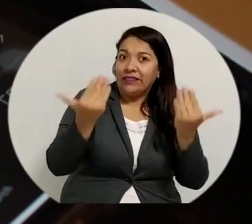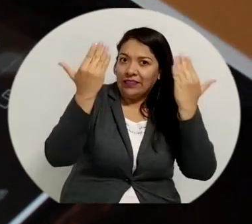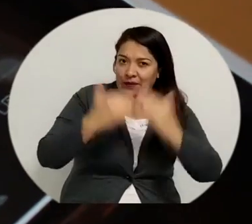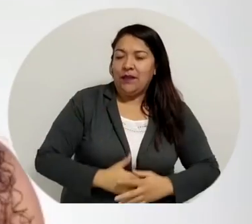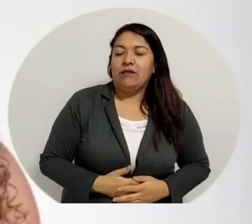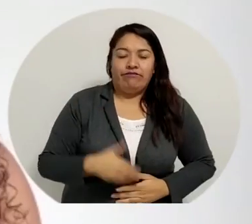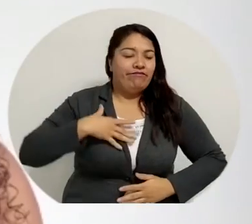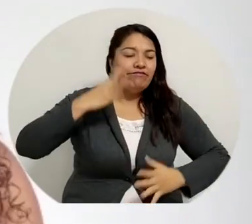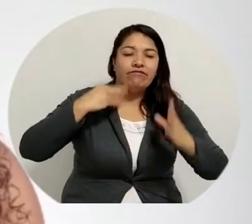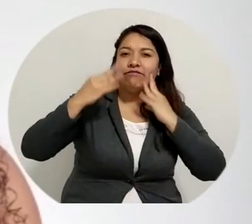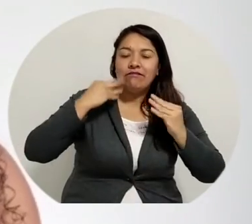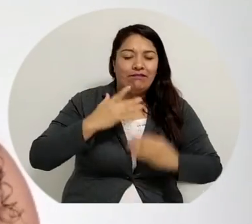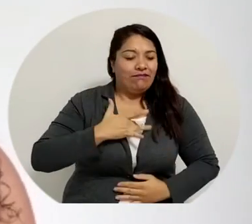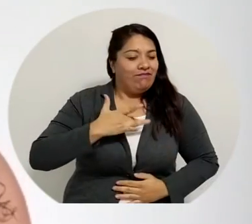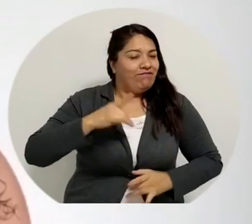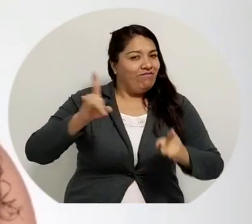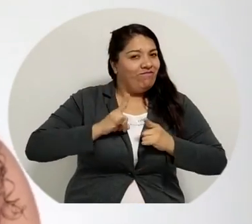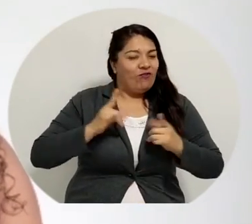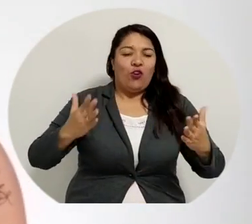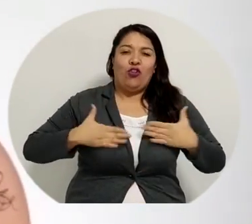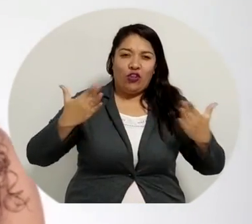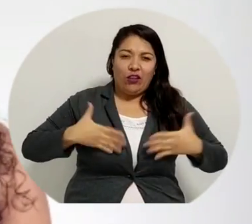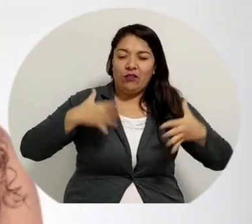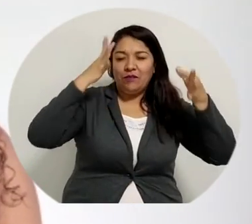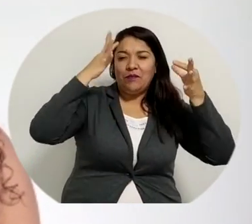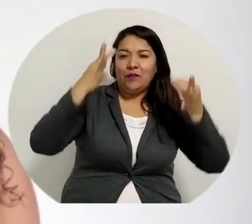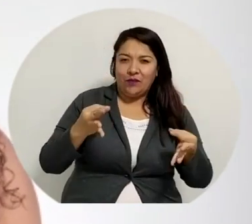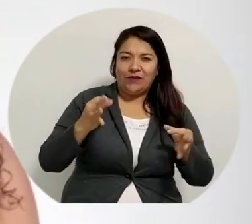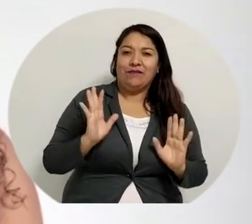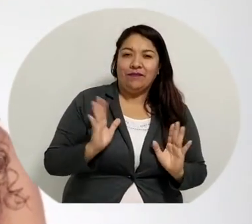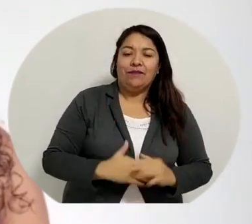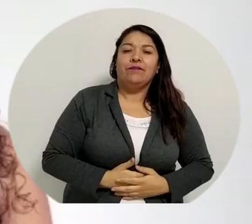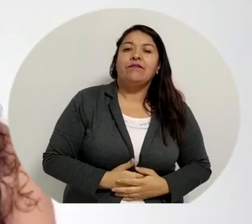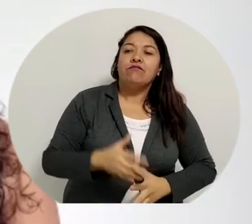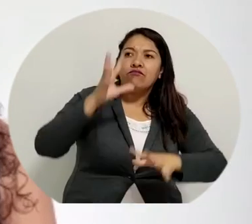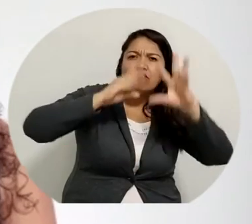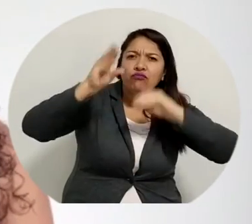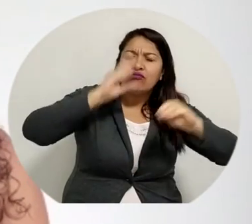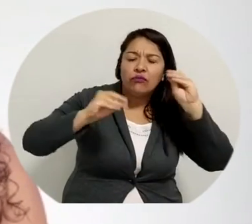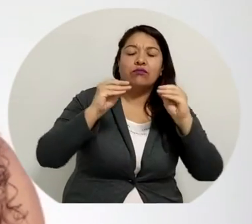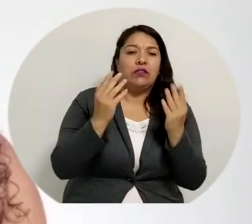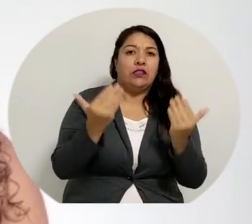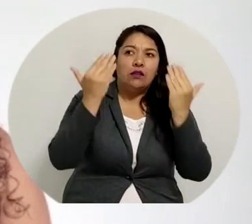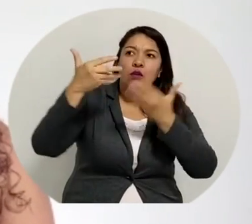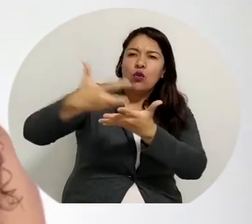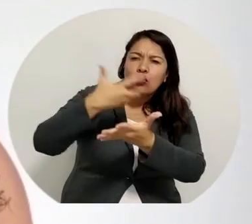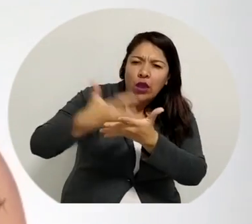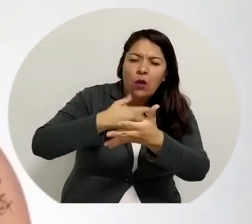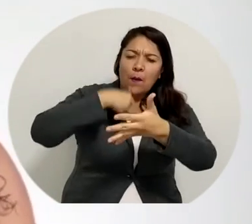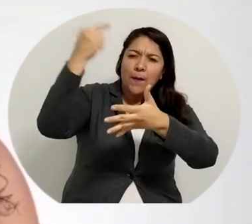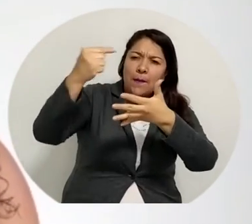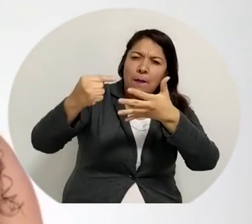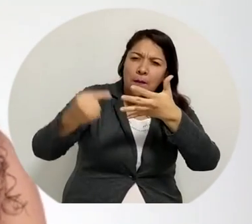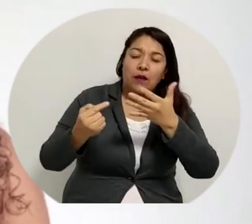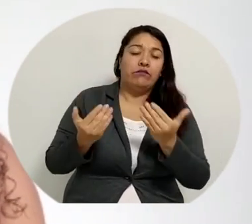experiencia que me ha traído mucha satisfacción ya que he logrado aprender muchísimo y los consejos que nos dan